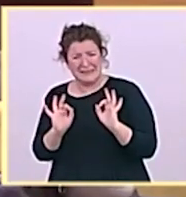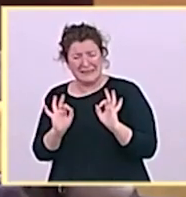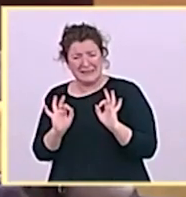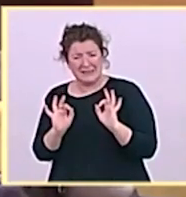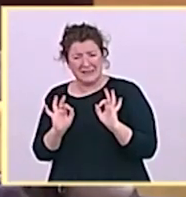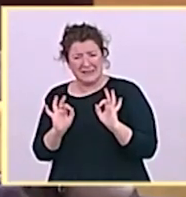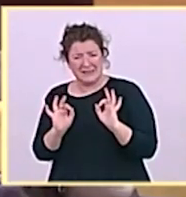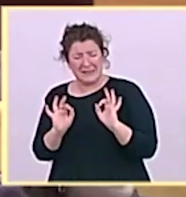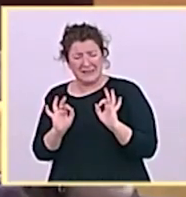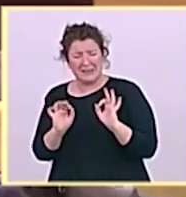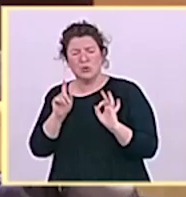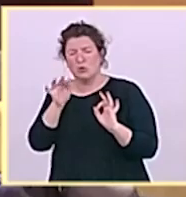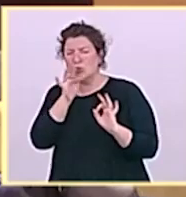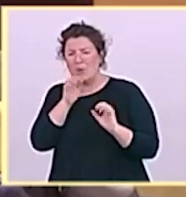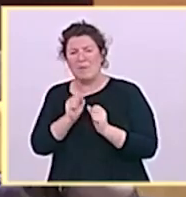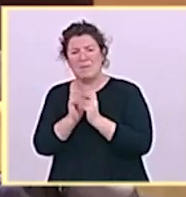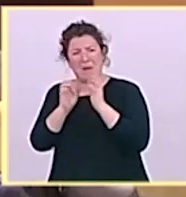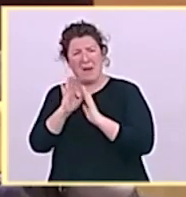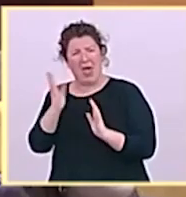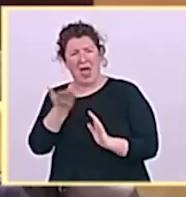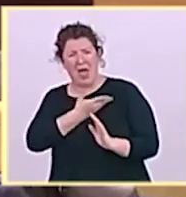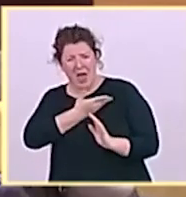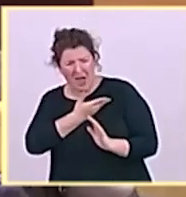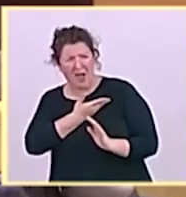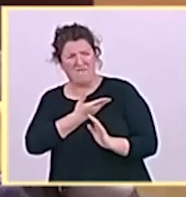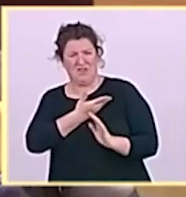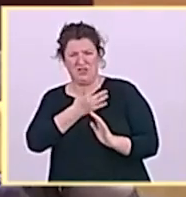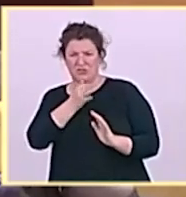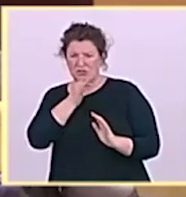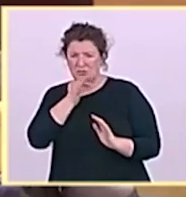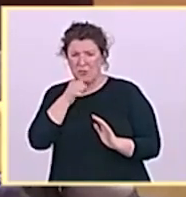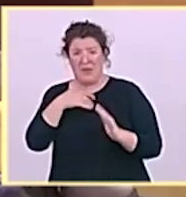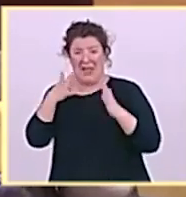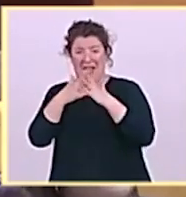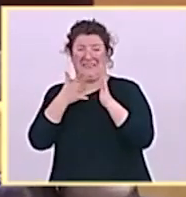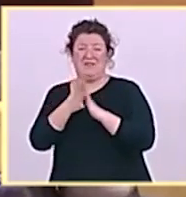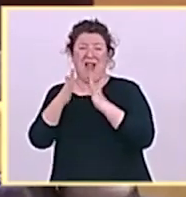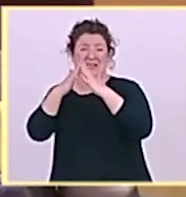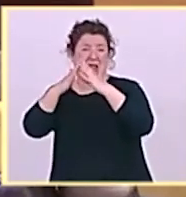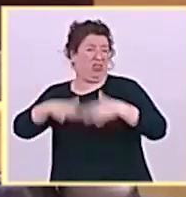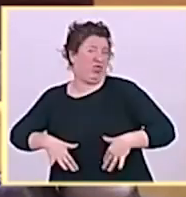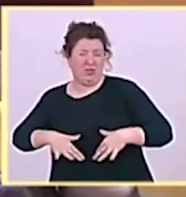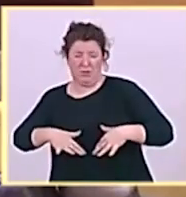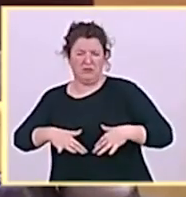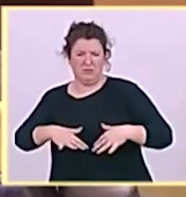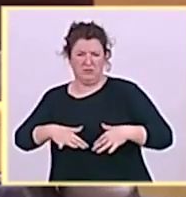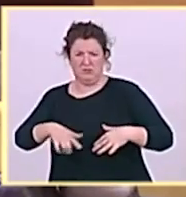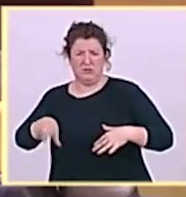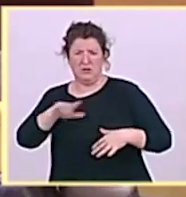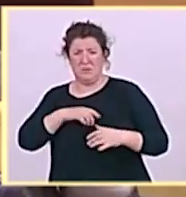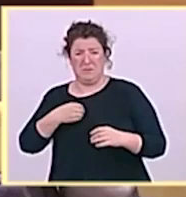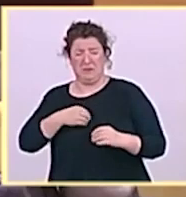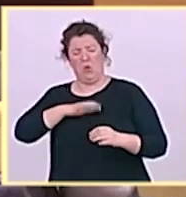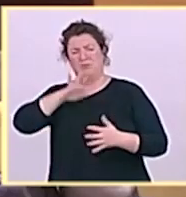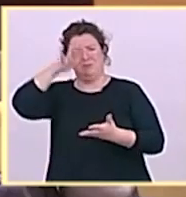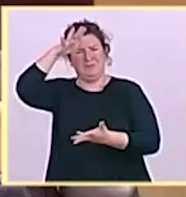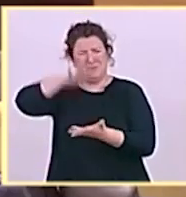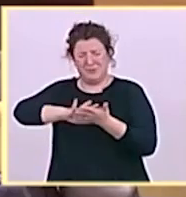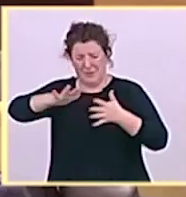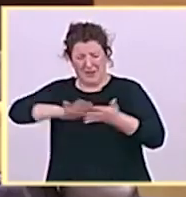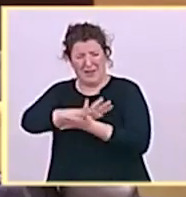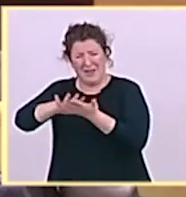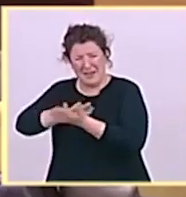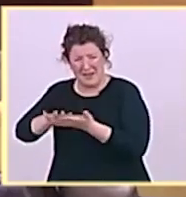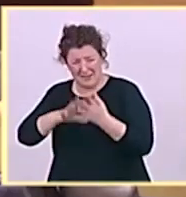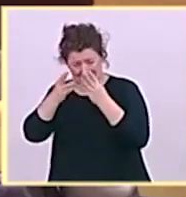ruina o afectada se les haga pagar la demolición de las mismas? ¿Usted ve razonable que al cabildo insular y a los tres municipios afectados